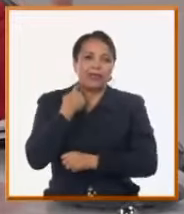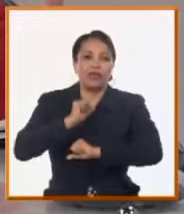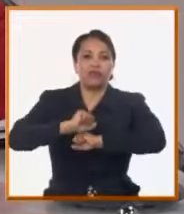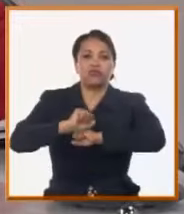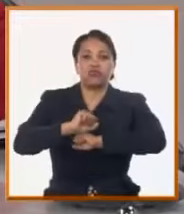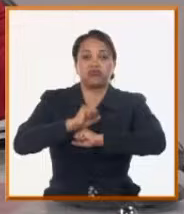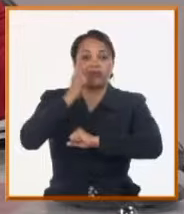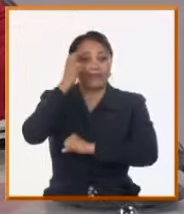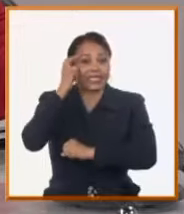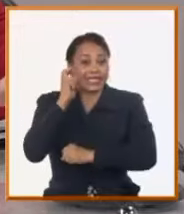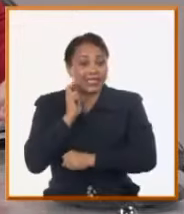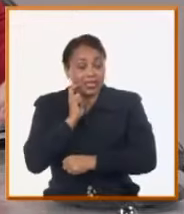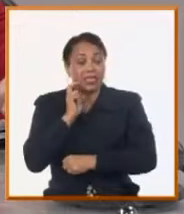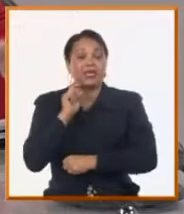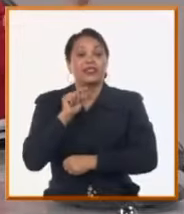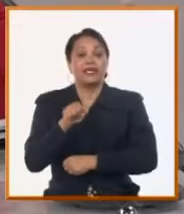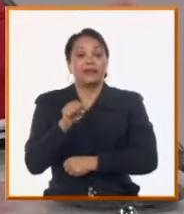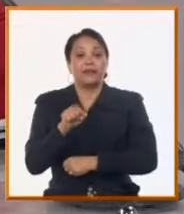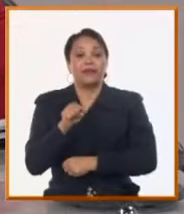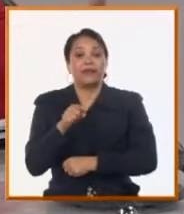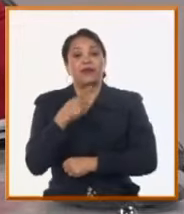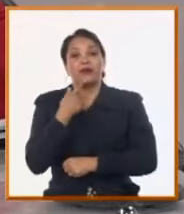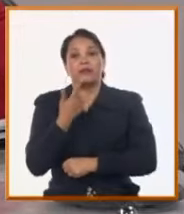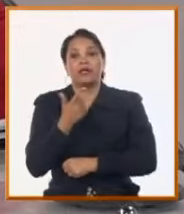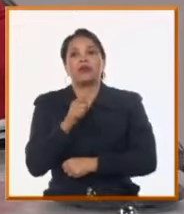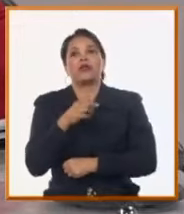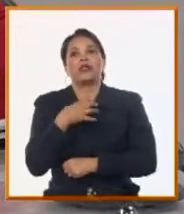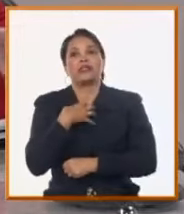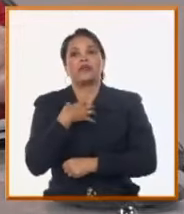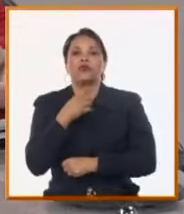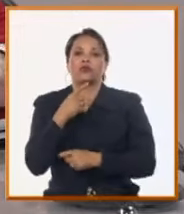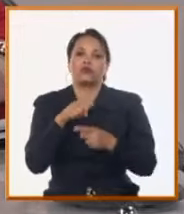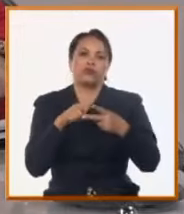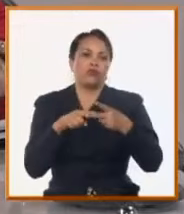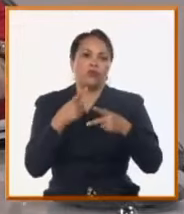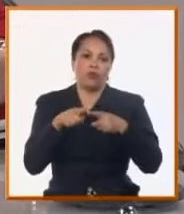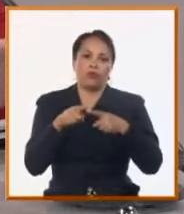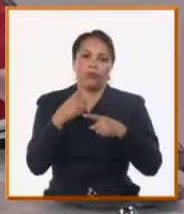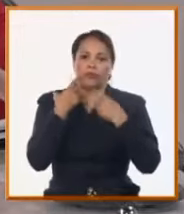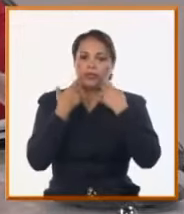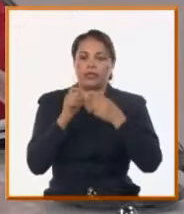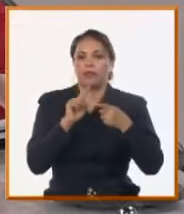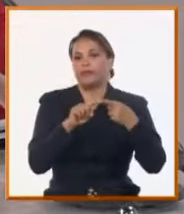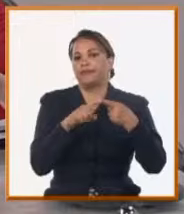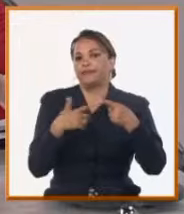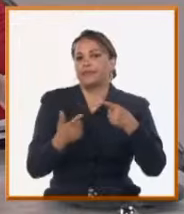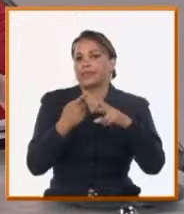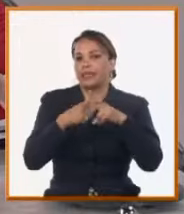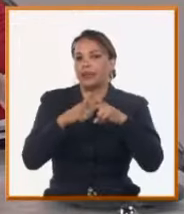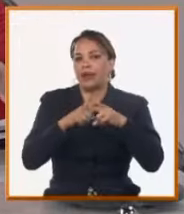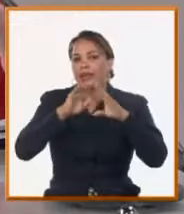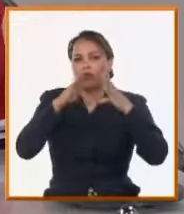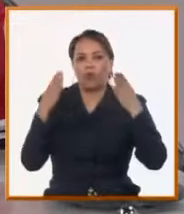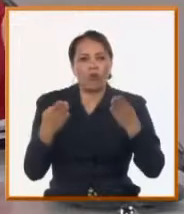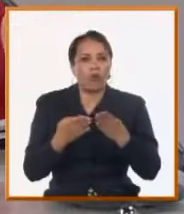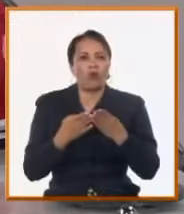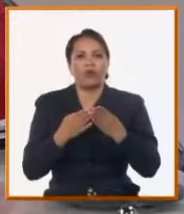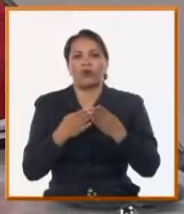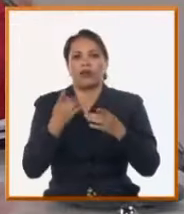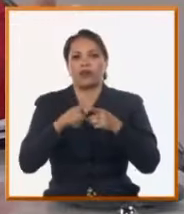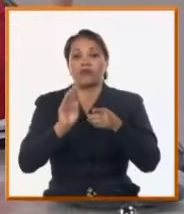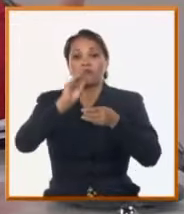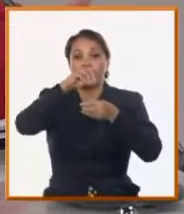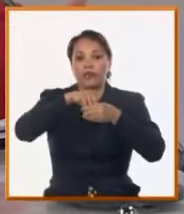materiales muy corrosivos, y hay dos perspectivas. Primero, reparar totalmente todos los elementos tecnológicos de la planta y